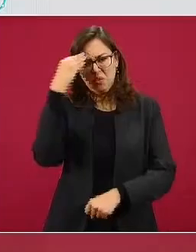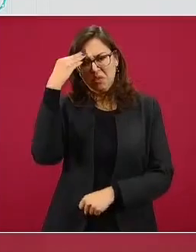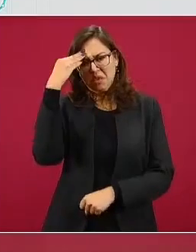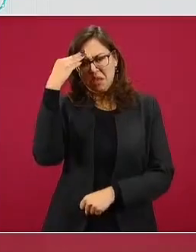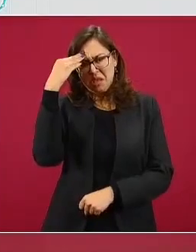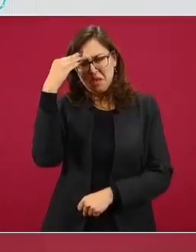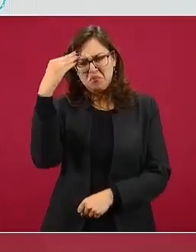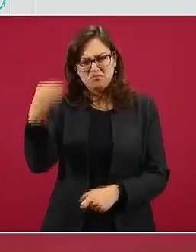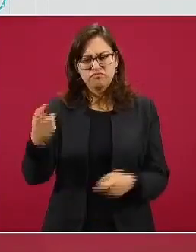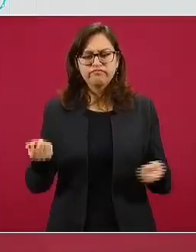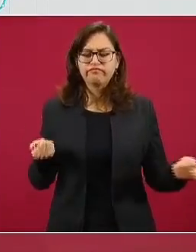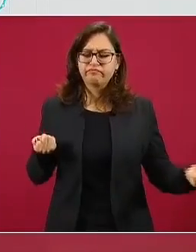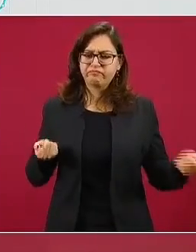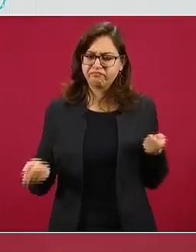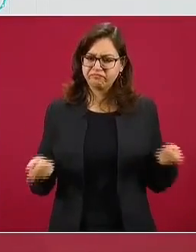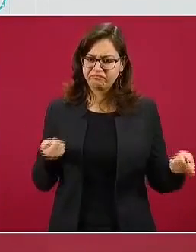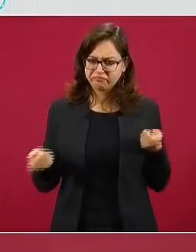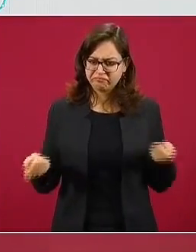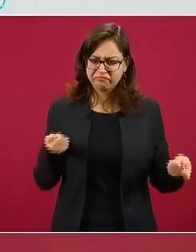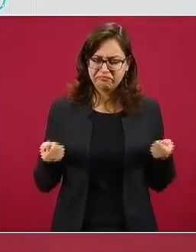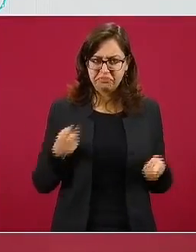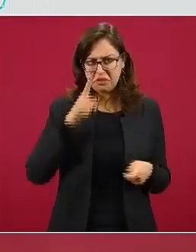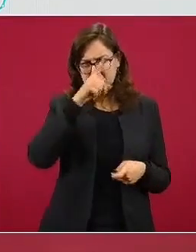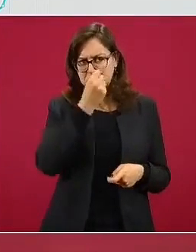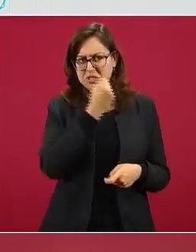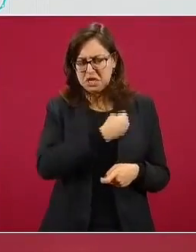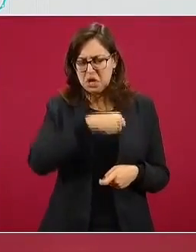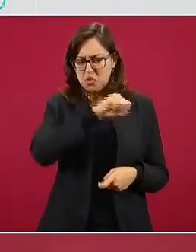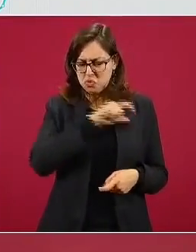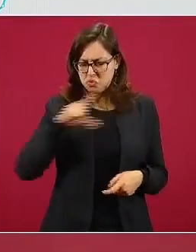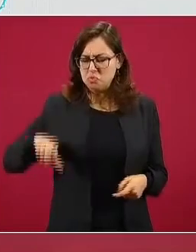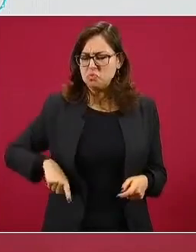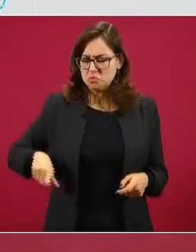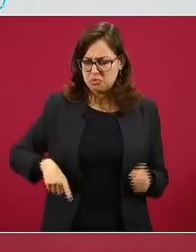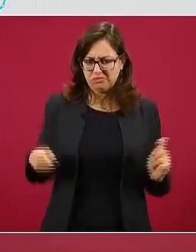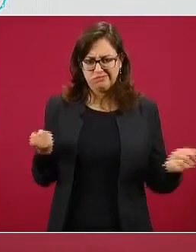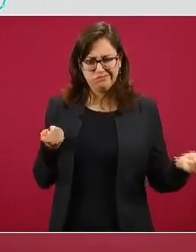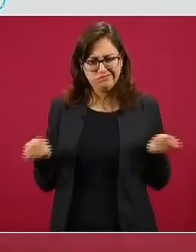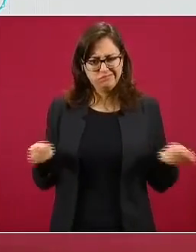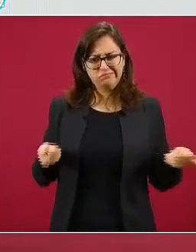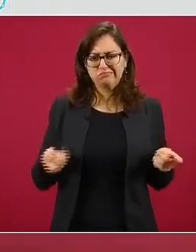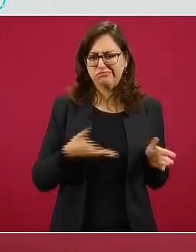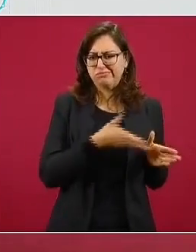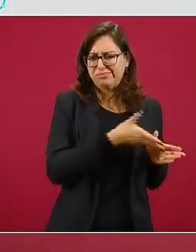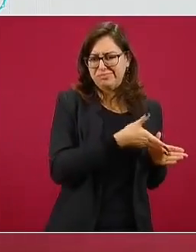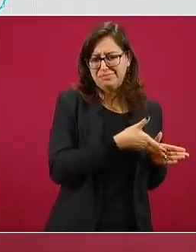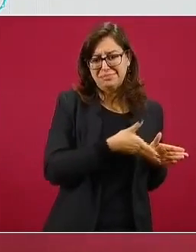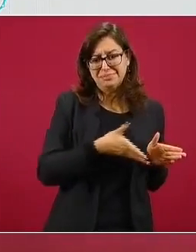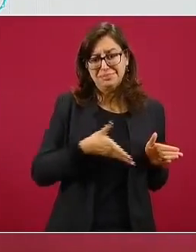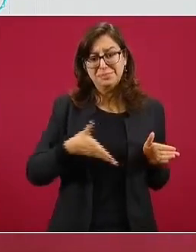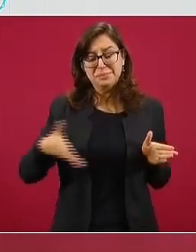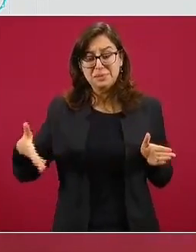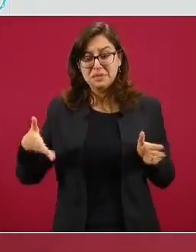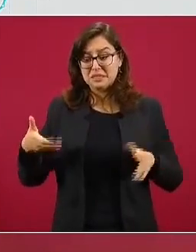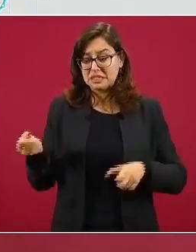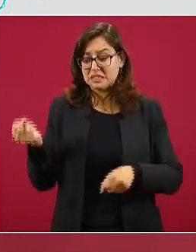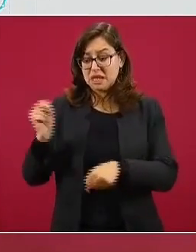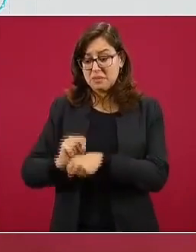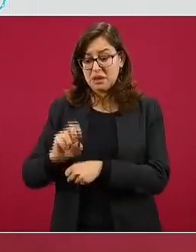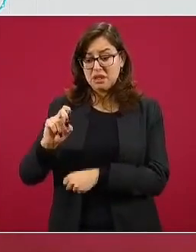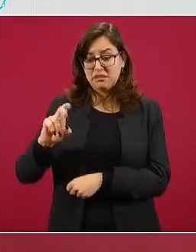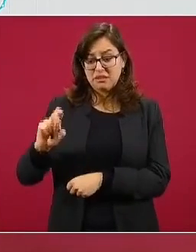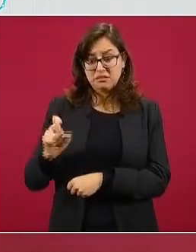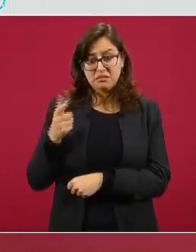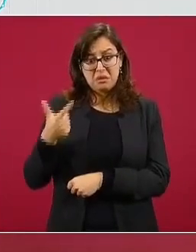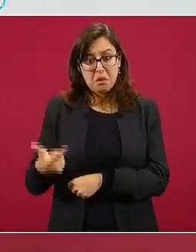como una buena acción positiva del equipo de salud y de gobierno del Estado de Chihuahua, pero desafortunadamente a partir de la semana 37 tuvo